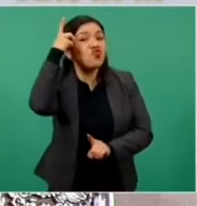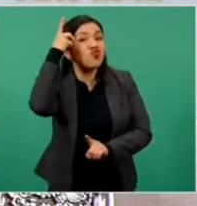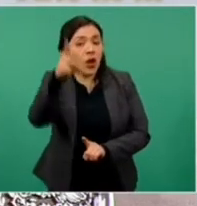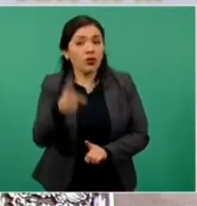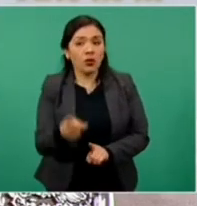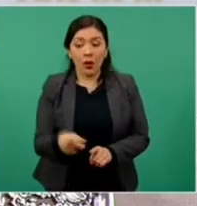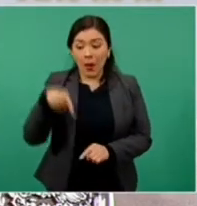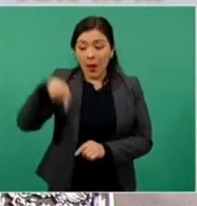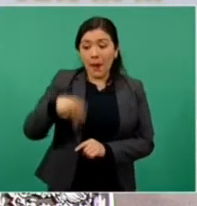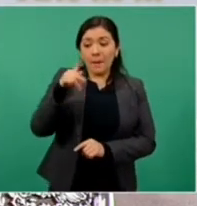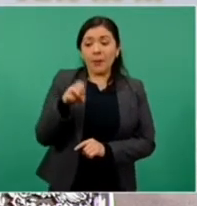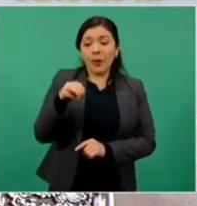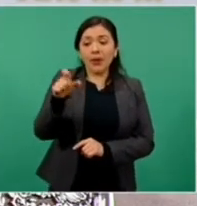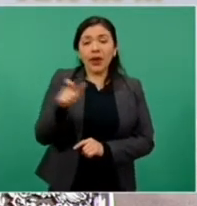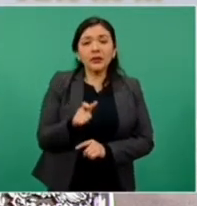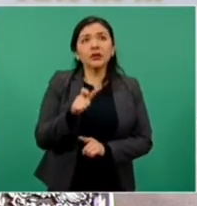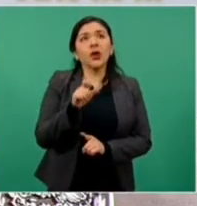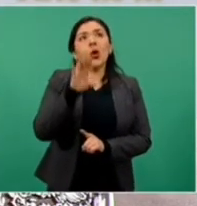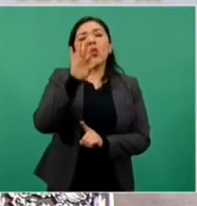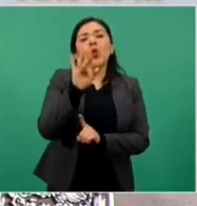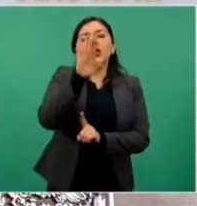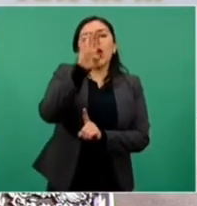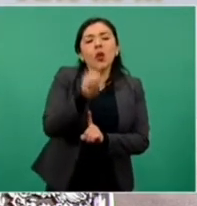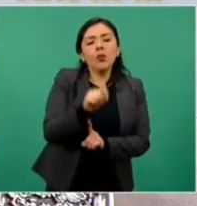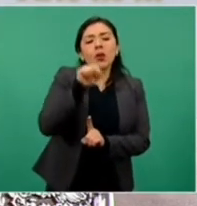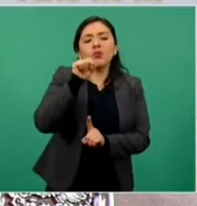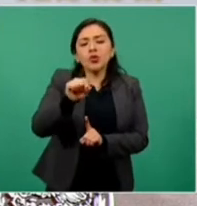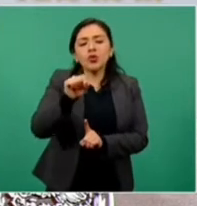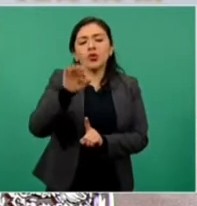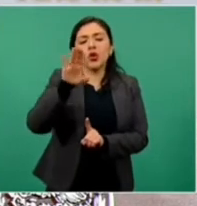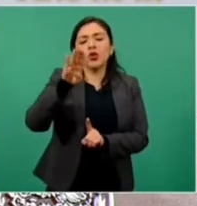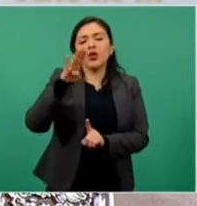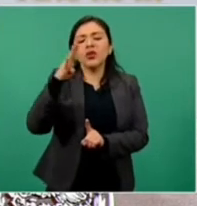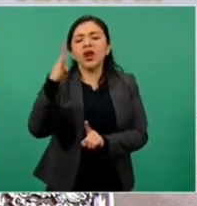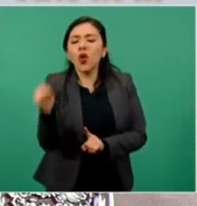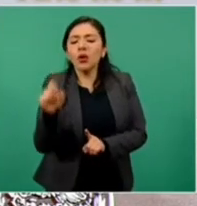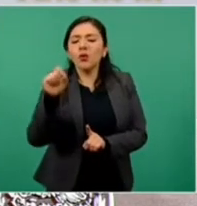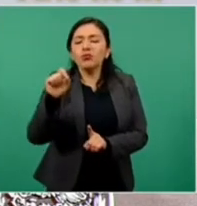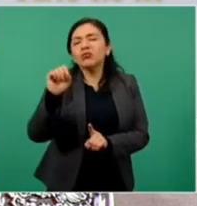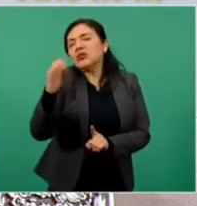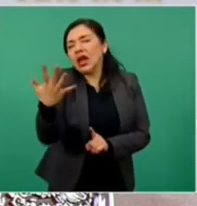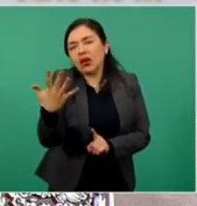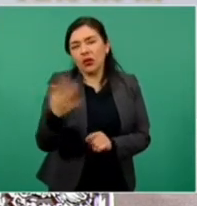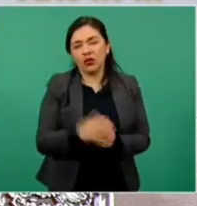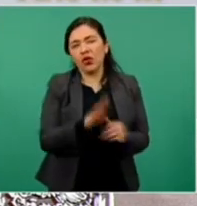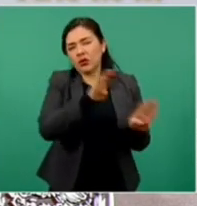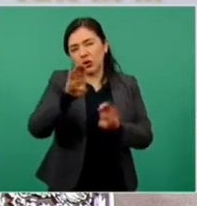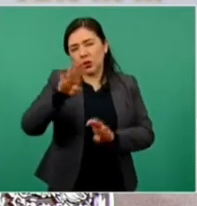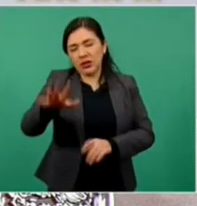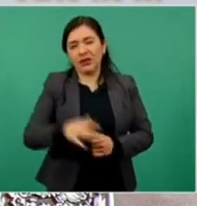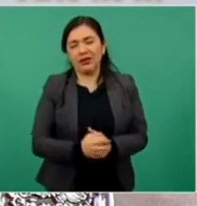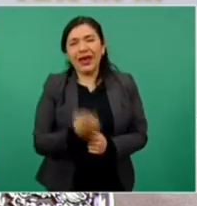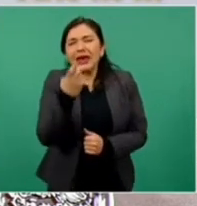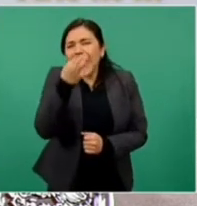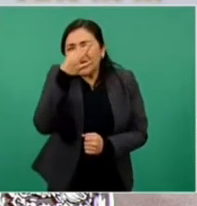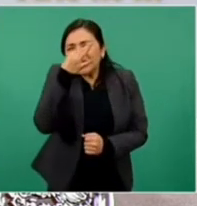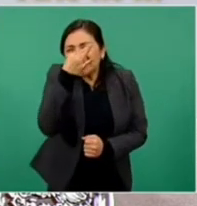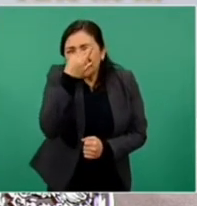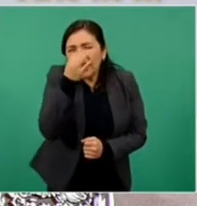Pemex el 49.995. Esta diferencia tan